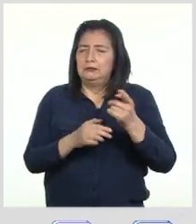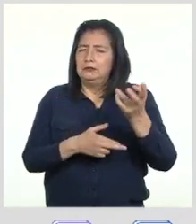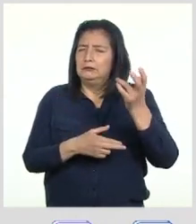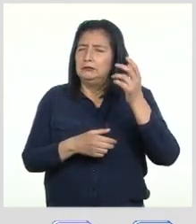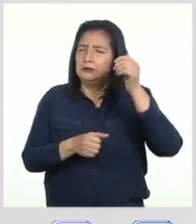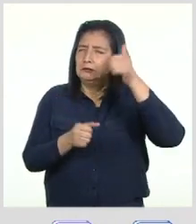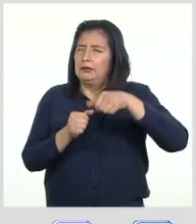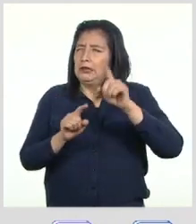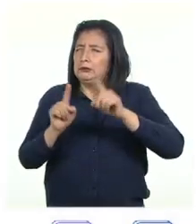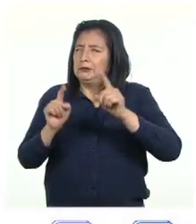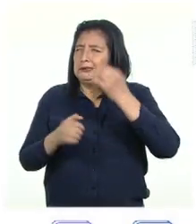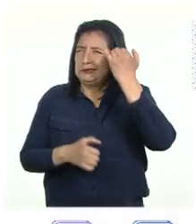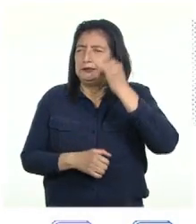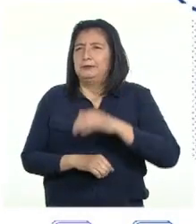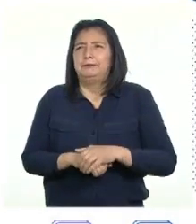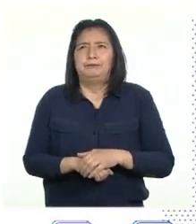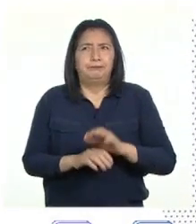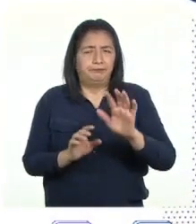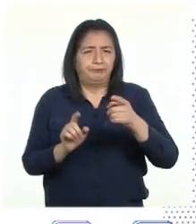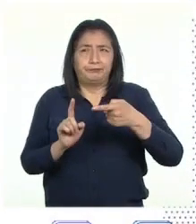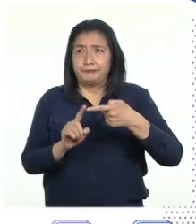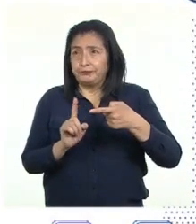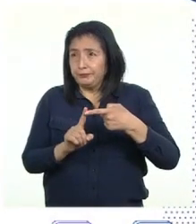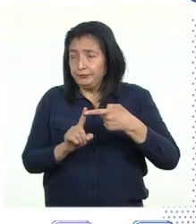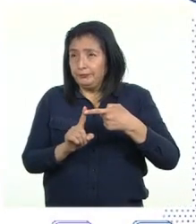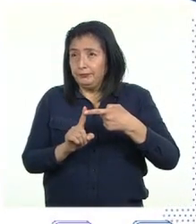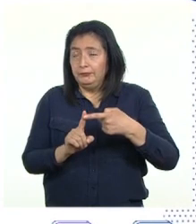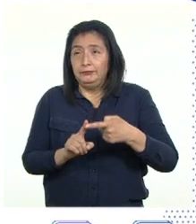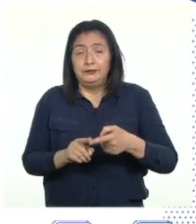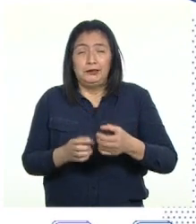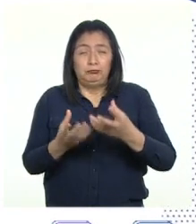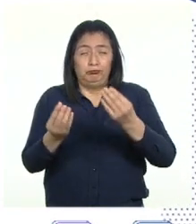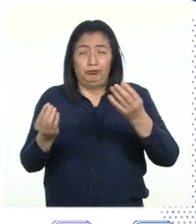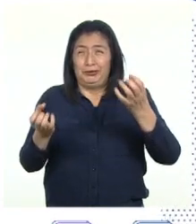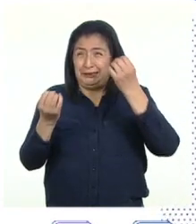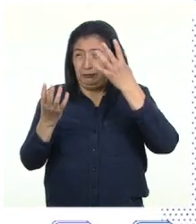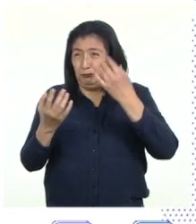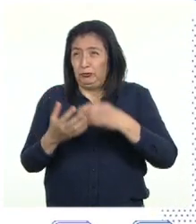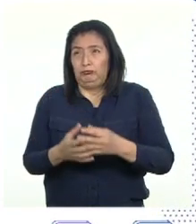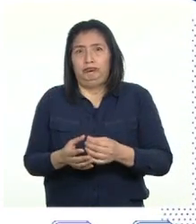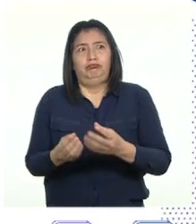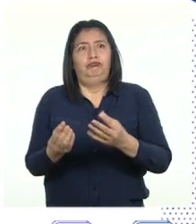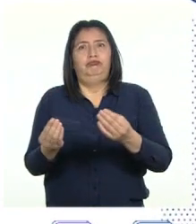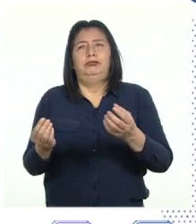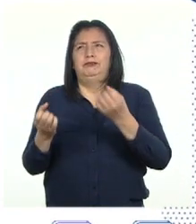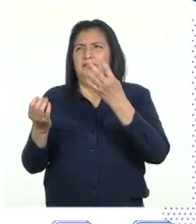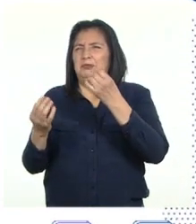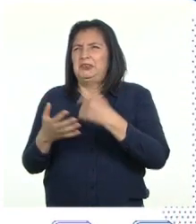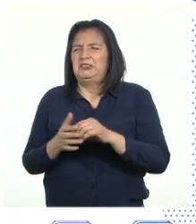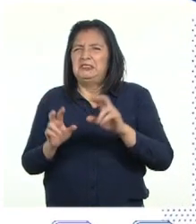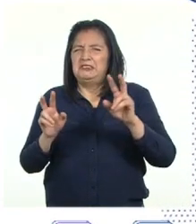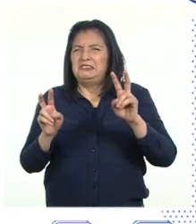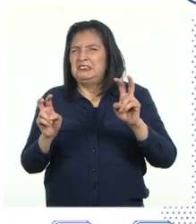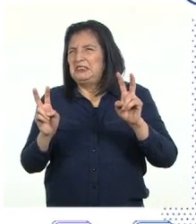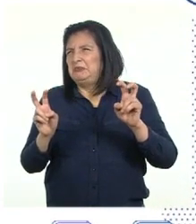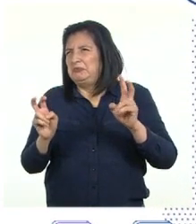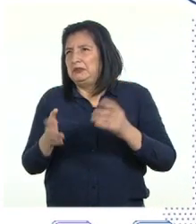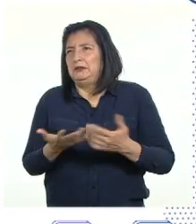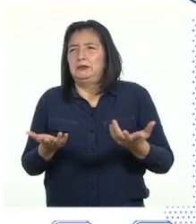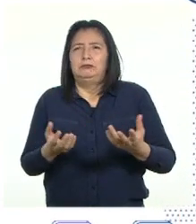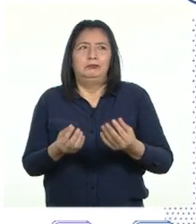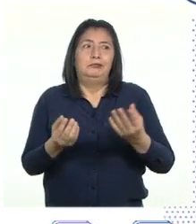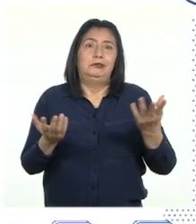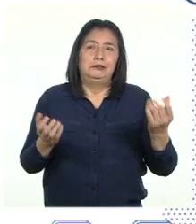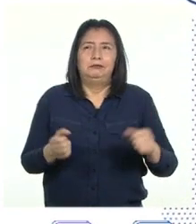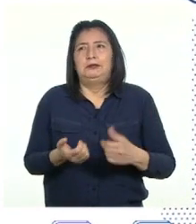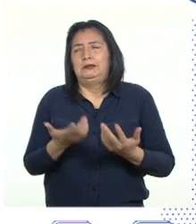repasemos algunas ideas claves Punto uno La infodemia es la sobreabundancia de información sobre algún tema Muchas